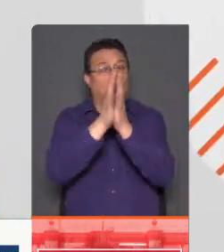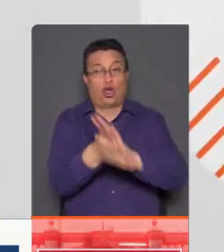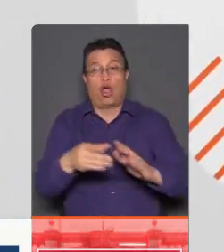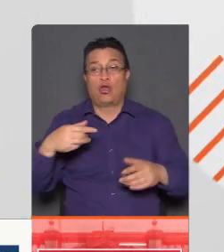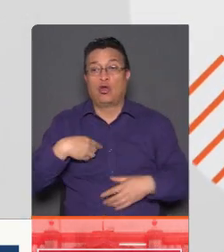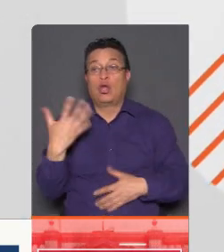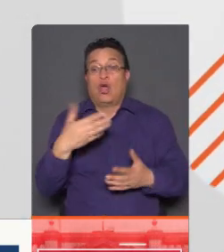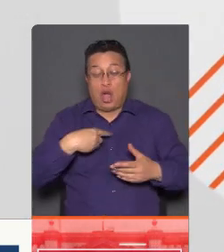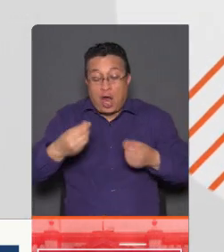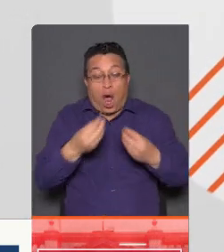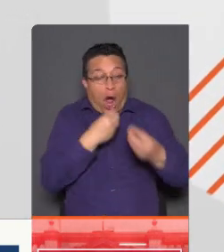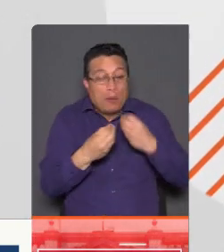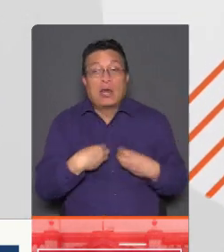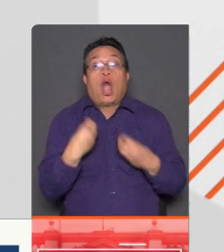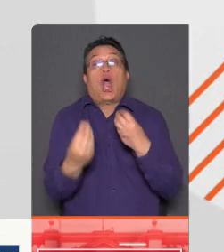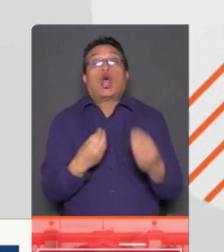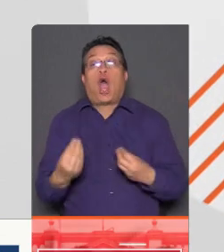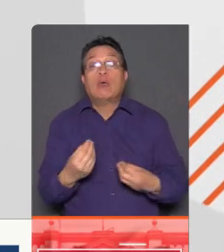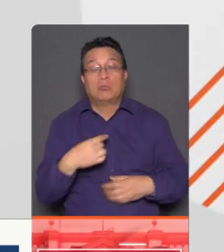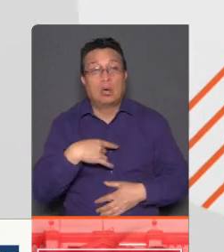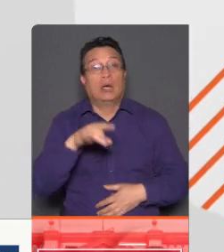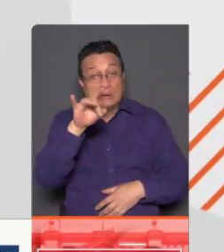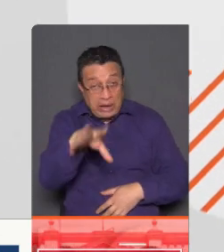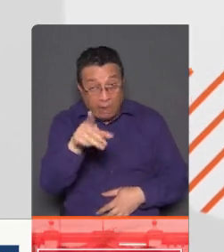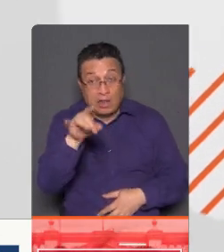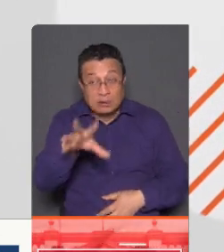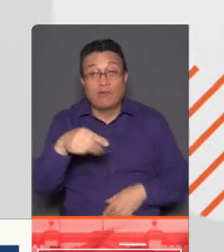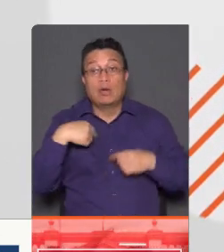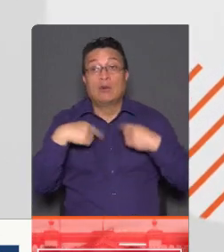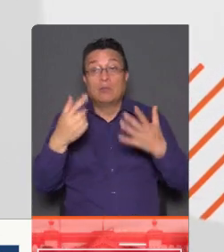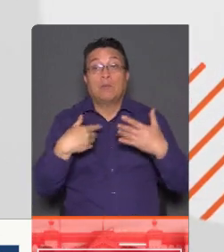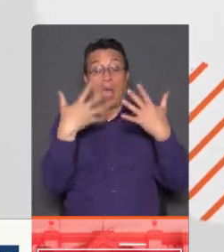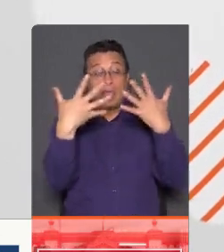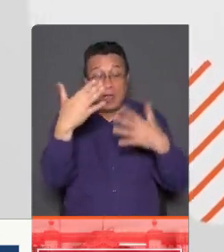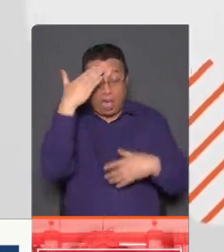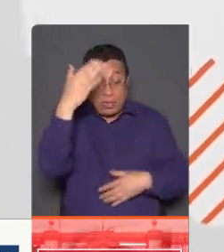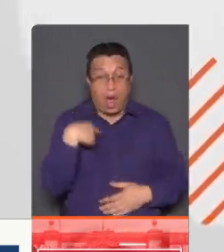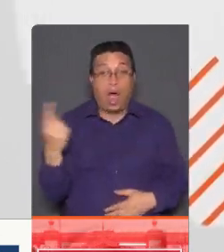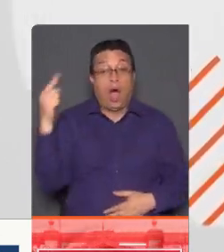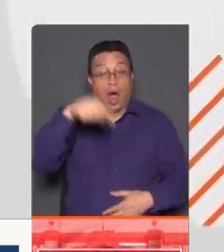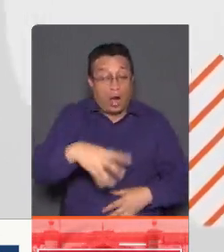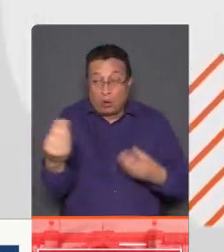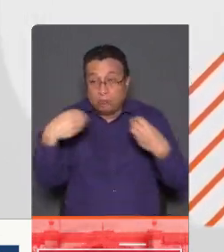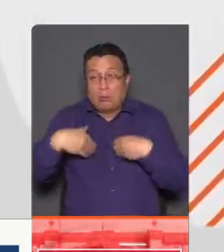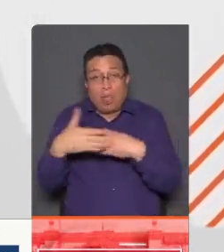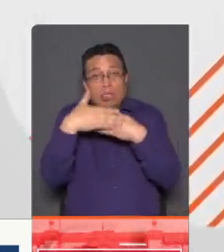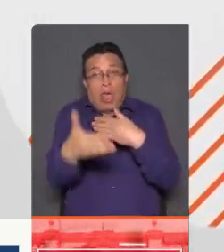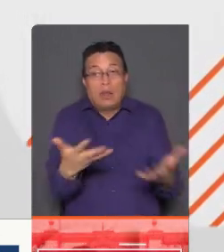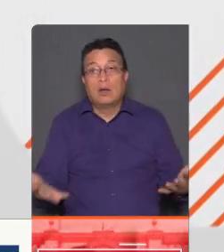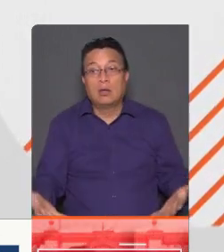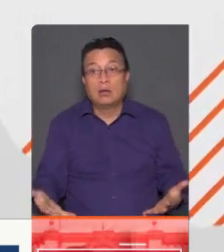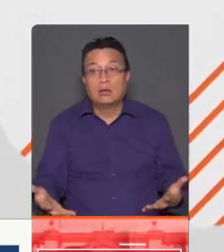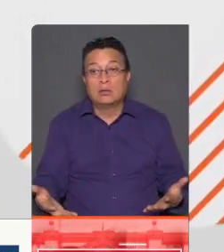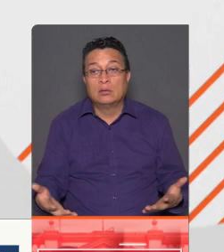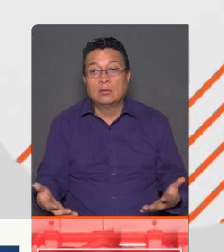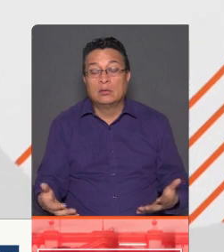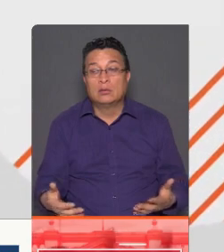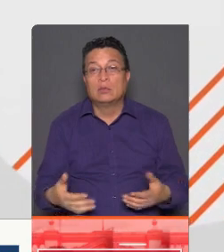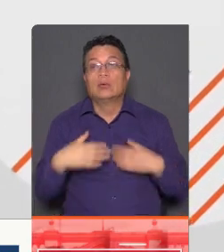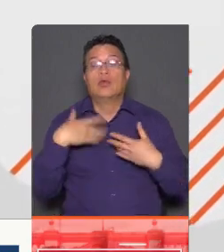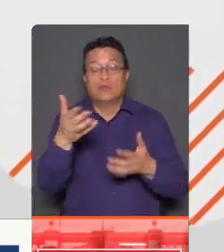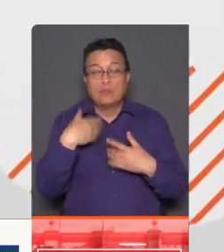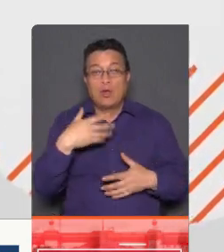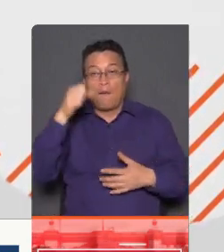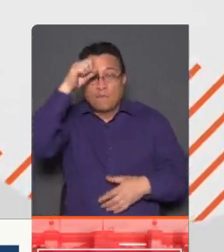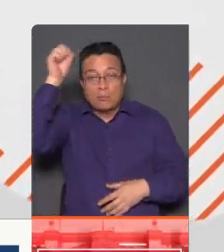que paraba en la olla. Lo sé. Lo sé. Después de día en día, me ha ido a reaccionar con su pueblo. ¿Cuándo mandan comida hasta para los bomberos? ¿Y usted?